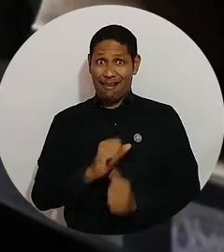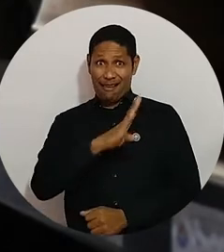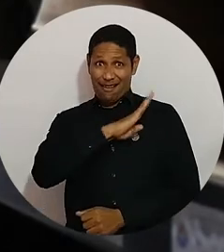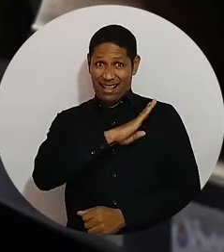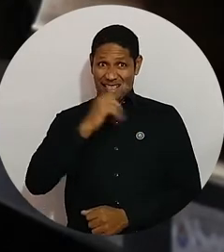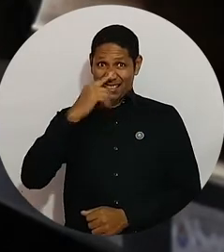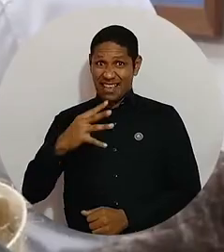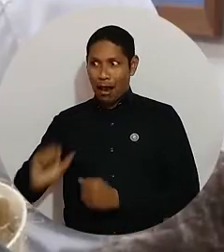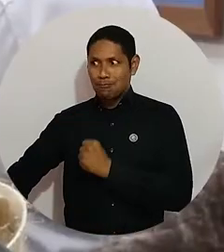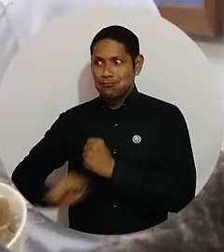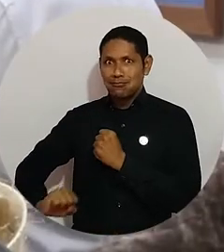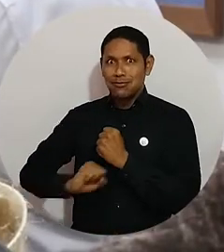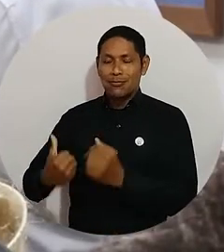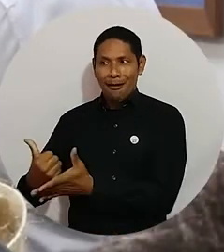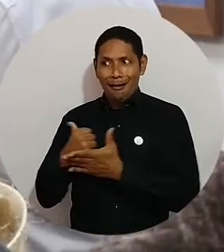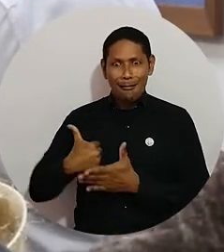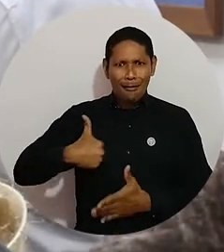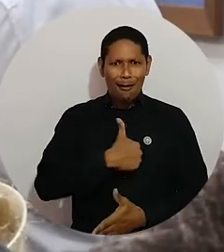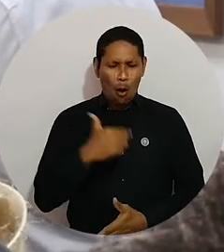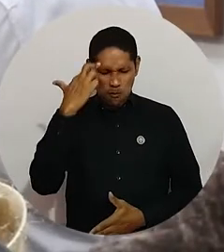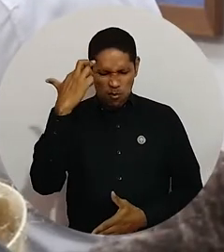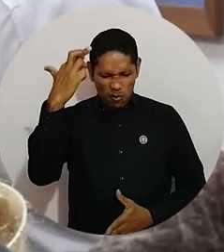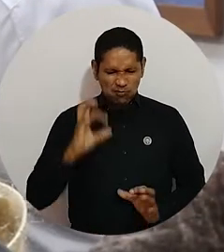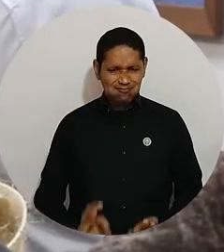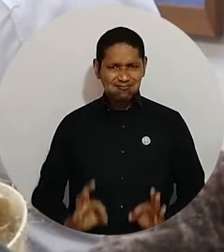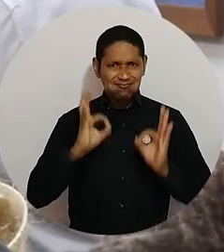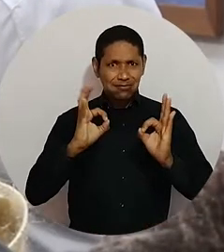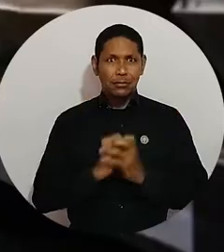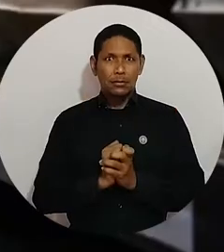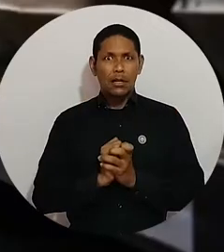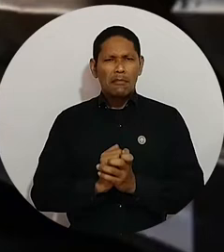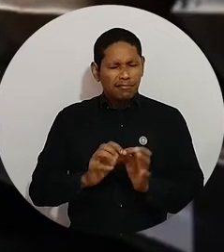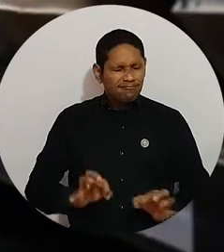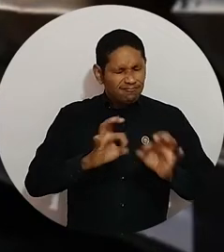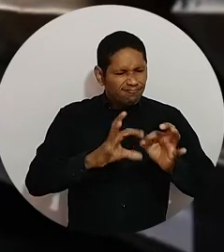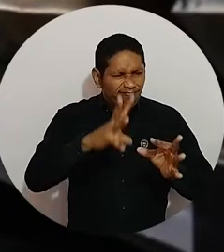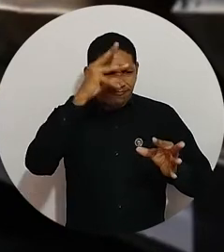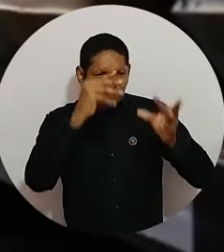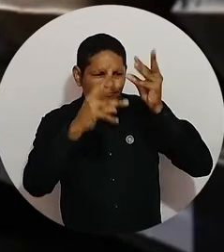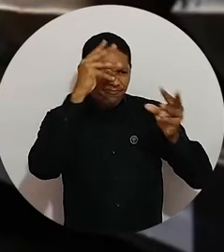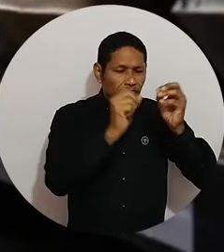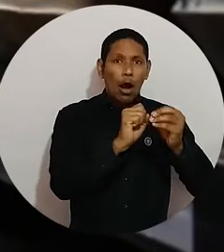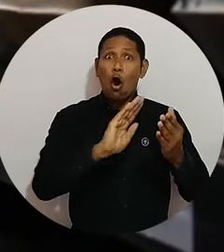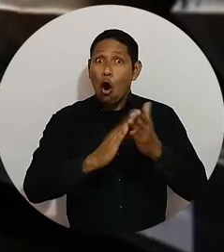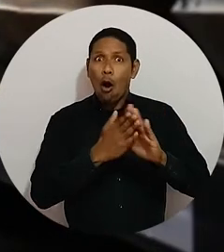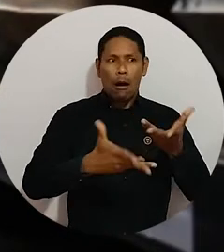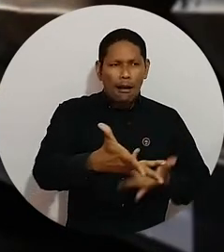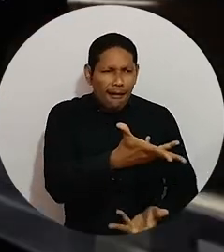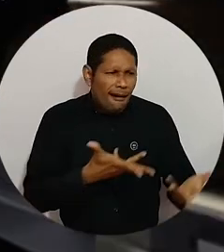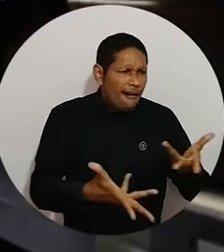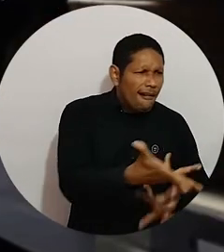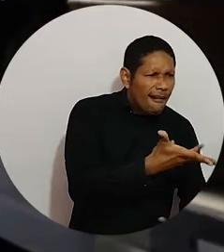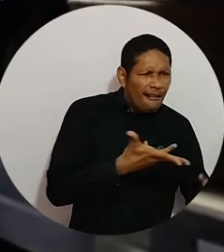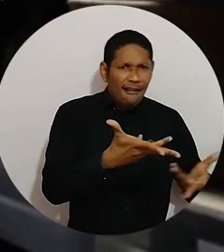Alcaldía Distrital, hace que nosotros nos formemos profesionalmente y más que esa formación, es ese contacto con la comunidad,